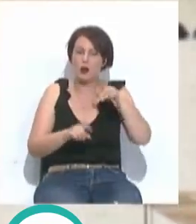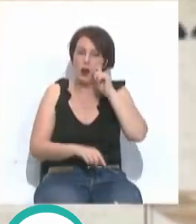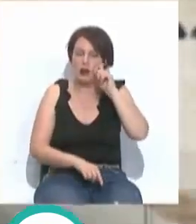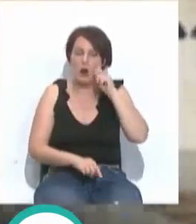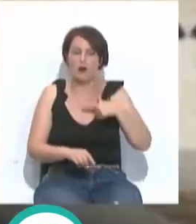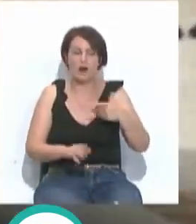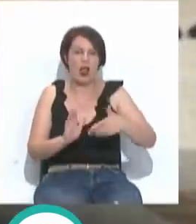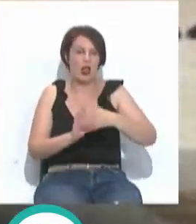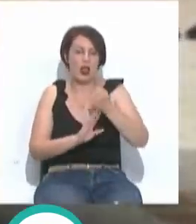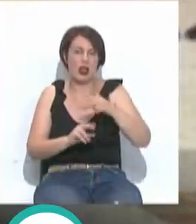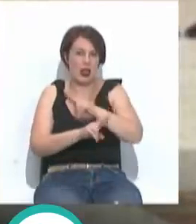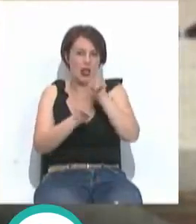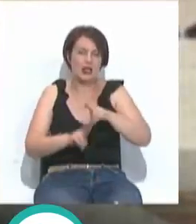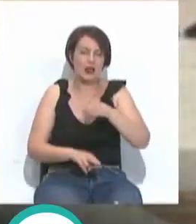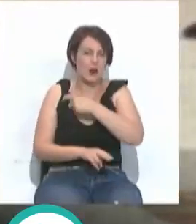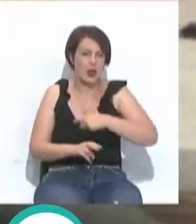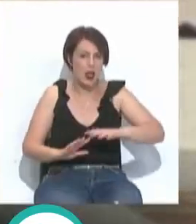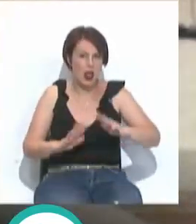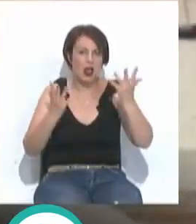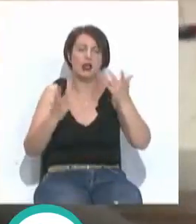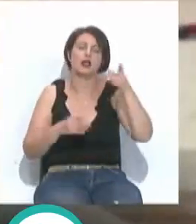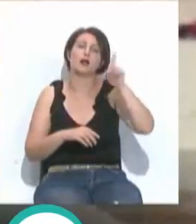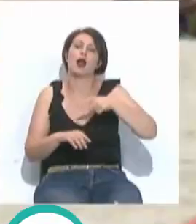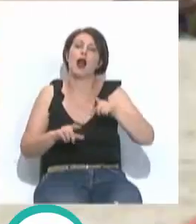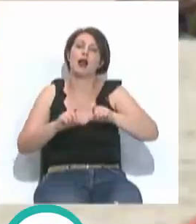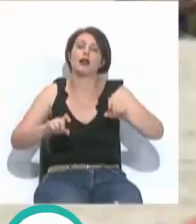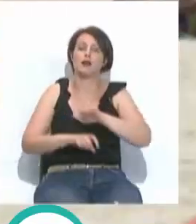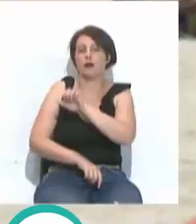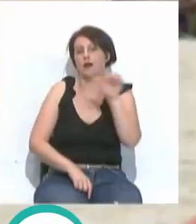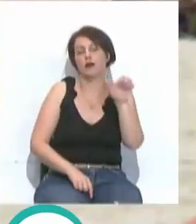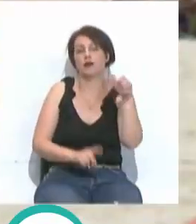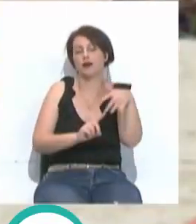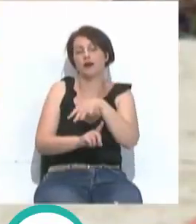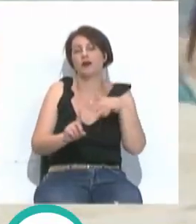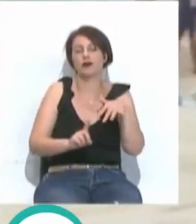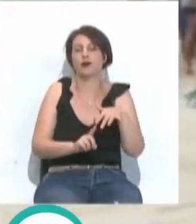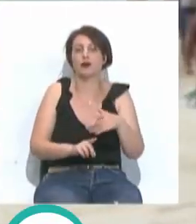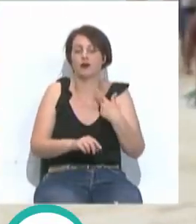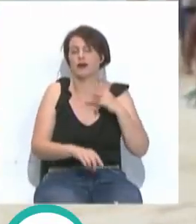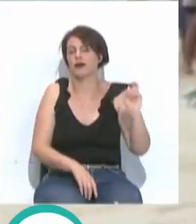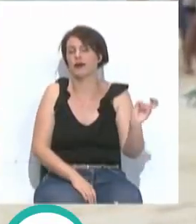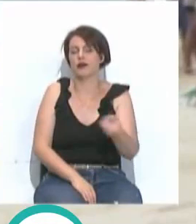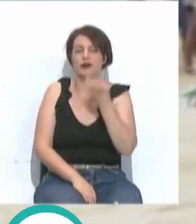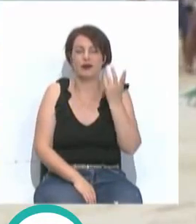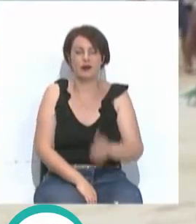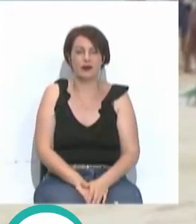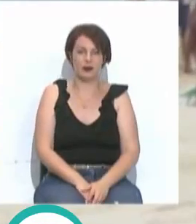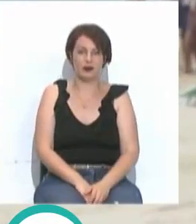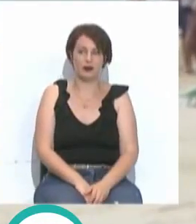la Federación Internacional de Salvamento y Socorrismo y la Agencia Europea de Medio Ambiente, entre otros organismos.